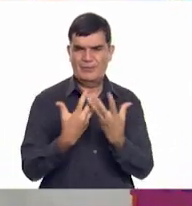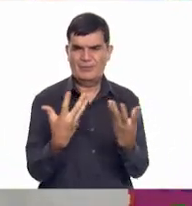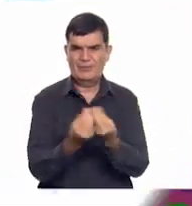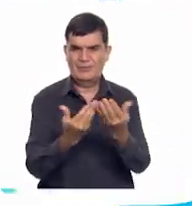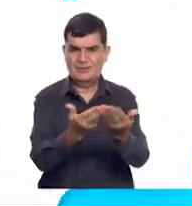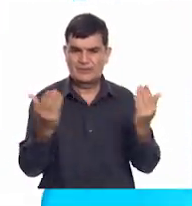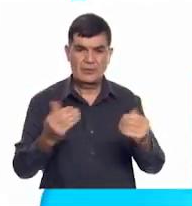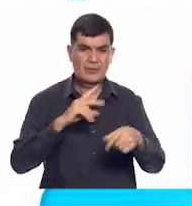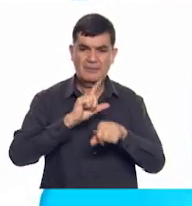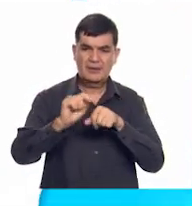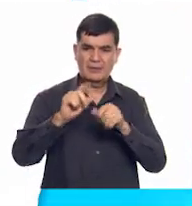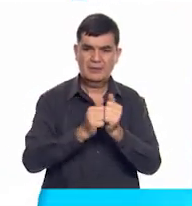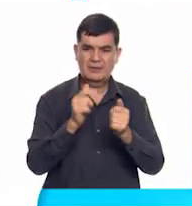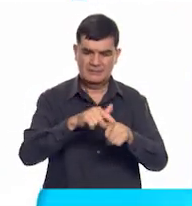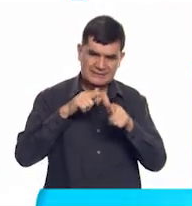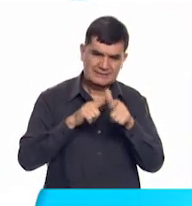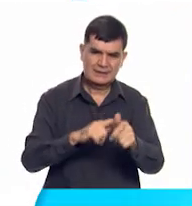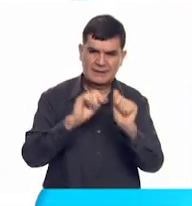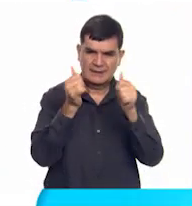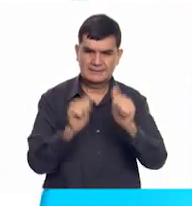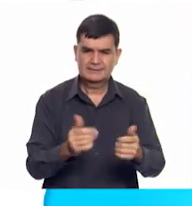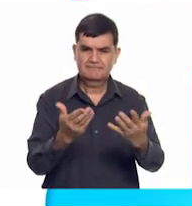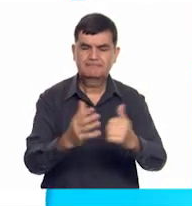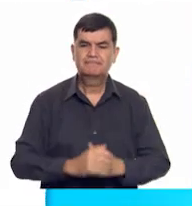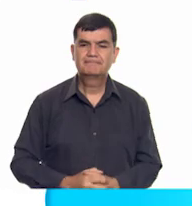vayas porque continuamos con Artes.